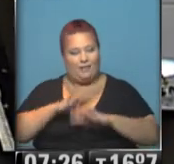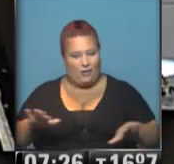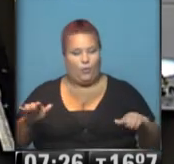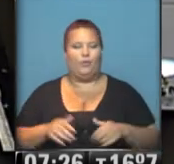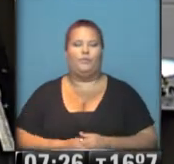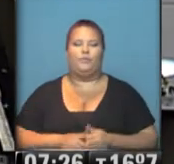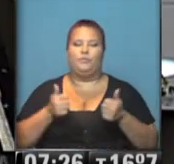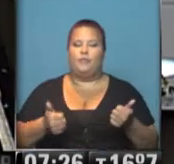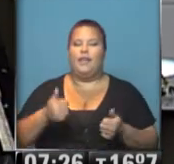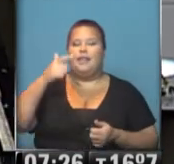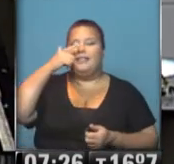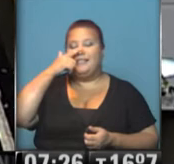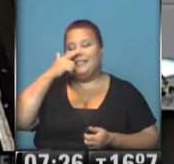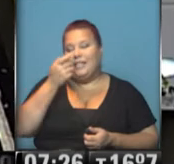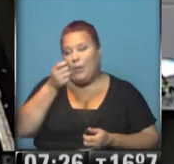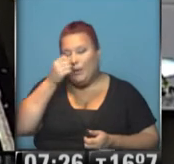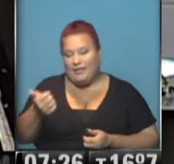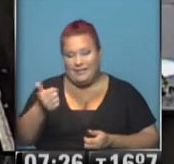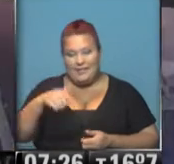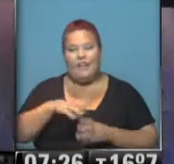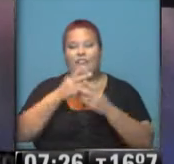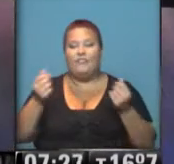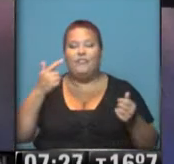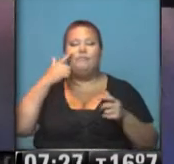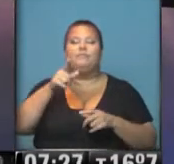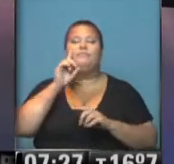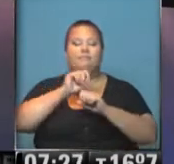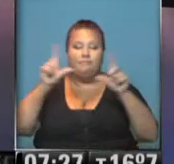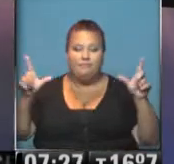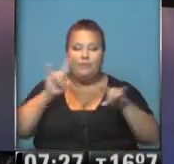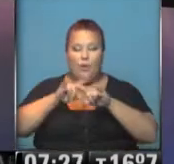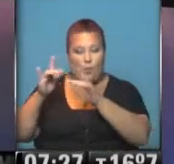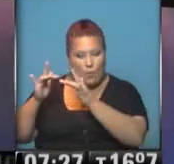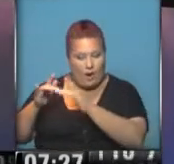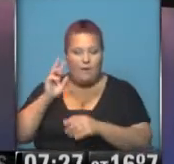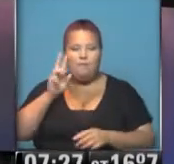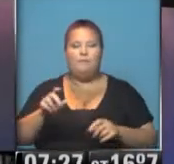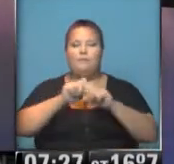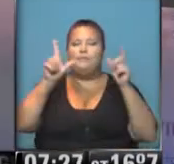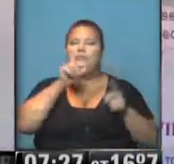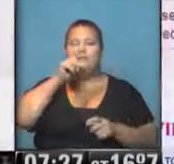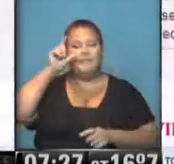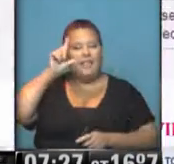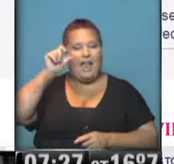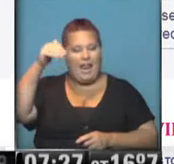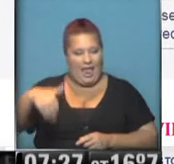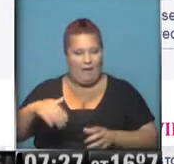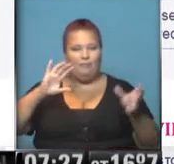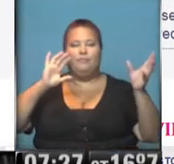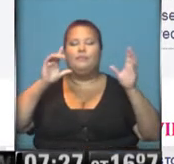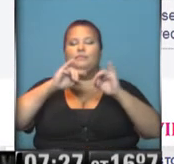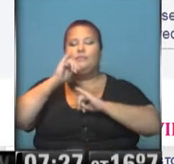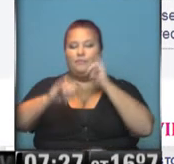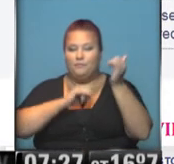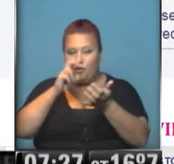luego, Hugo726. Vamos a irnos a la red, le parece, a la web. Visitemos el portal TELAM, agencia de noticias.